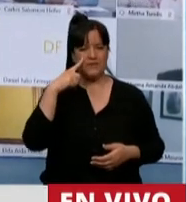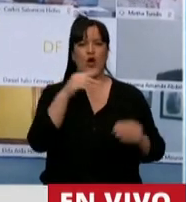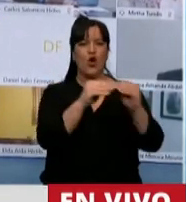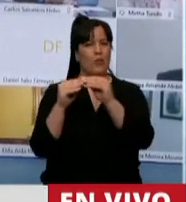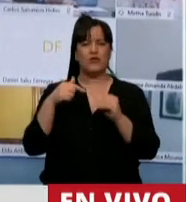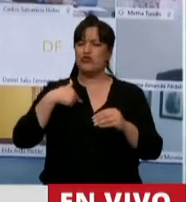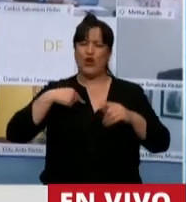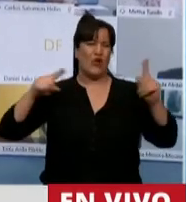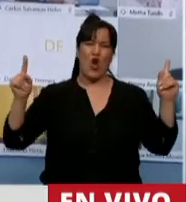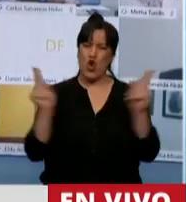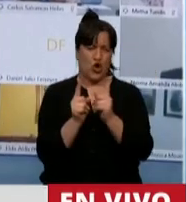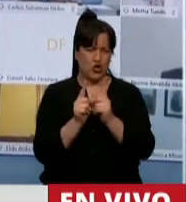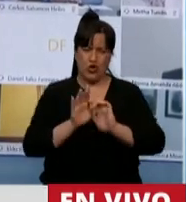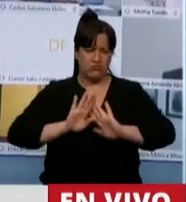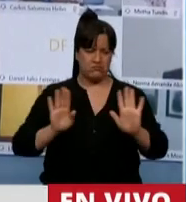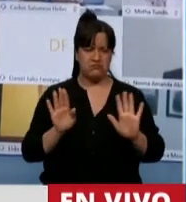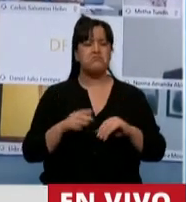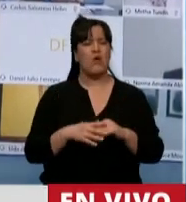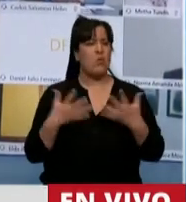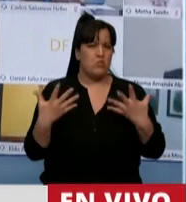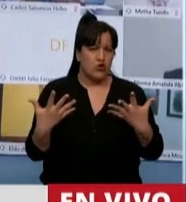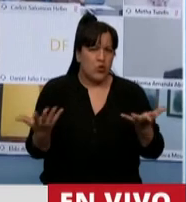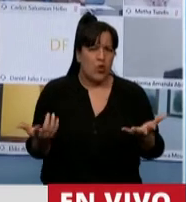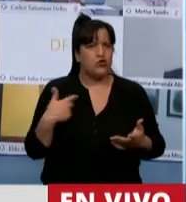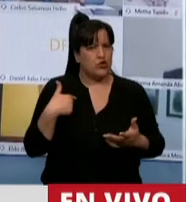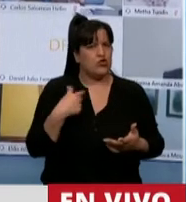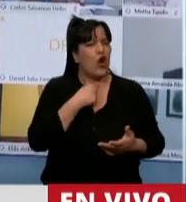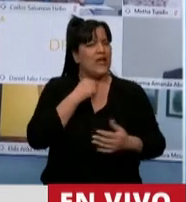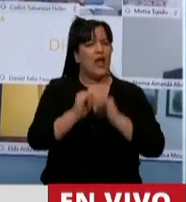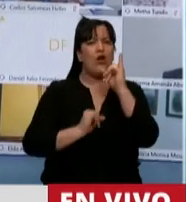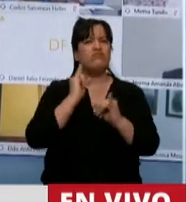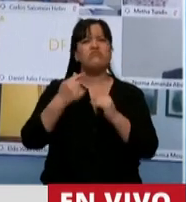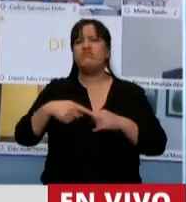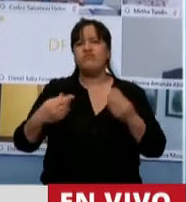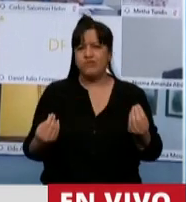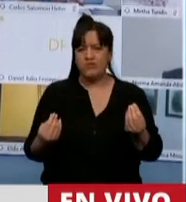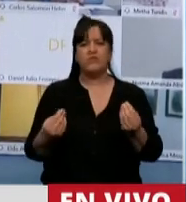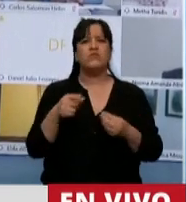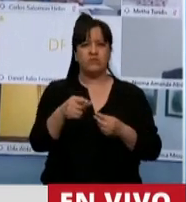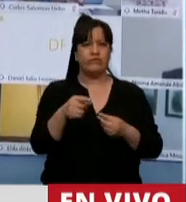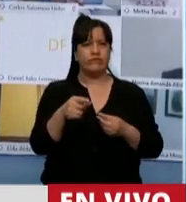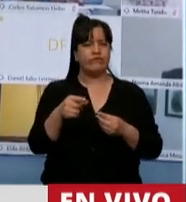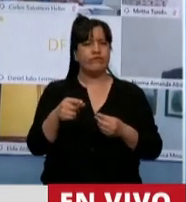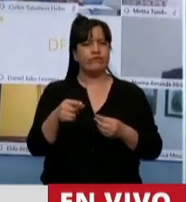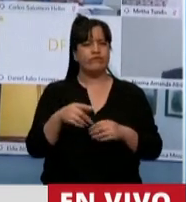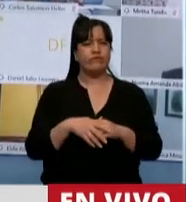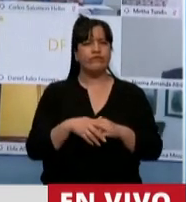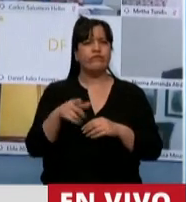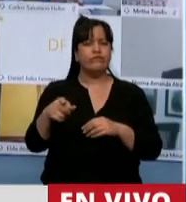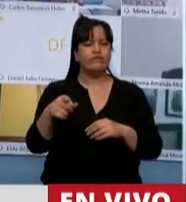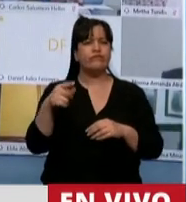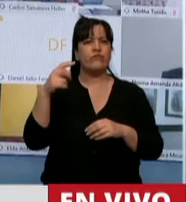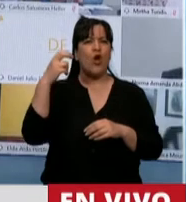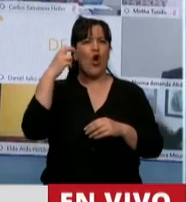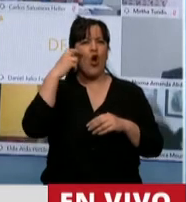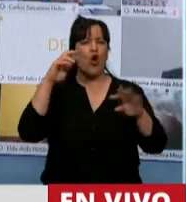ser extremadamente breve, por supuesto que quiero hacer referencia al intento destituyente del Congreso